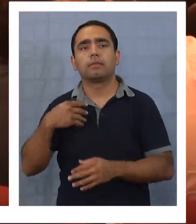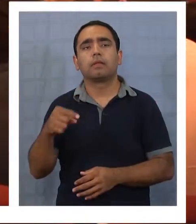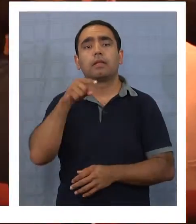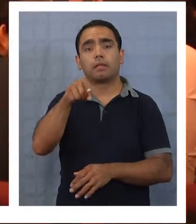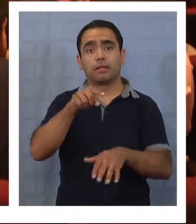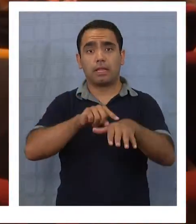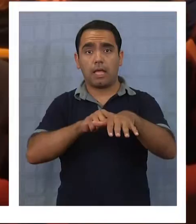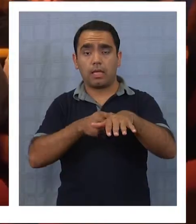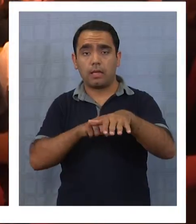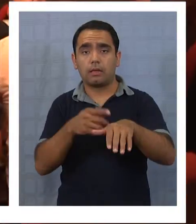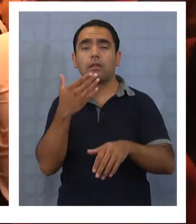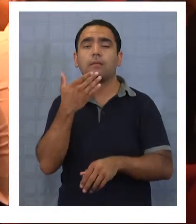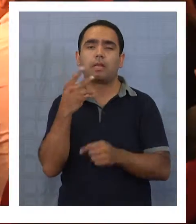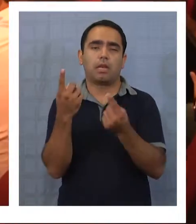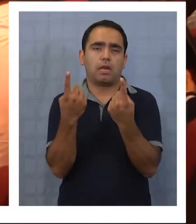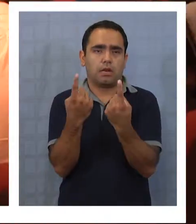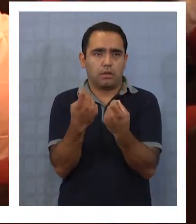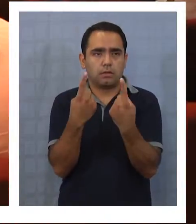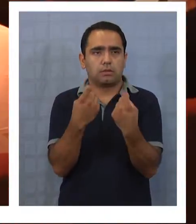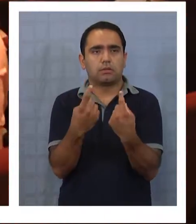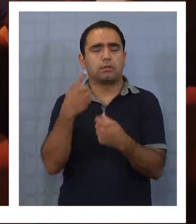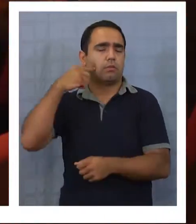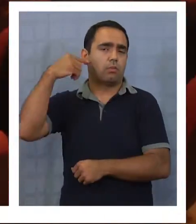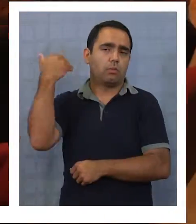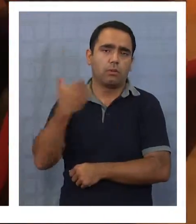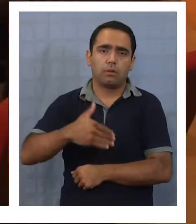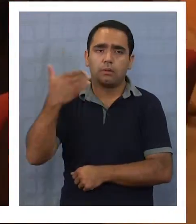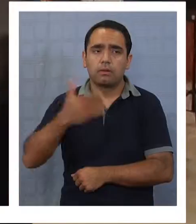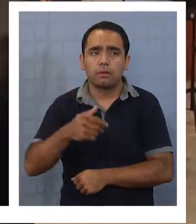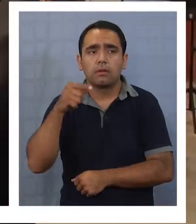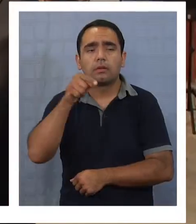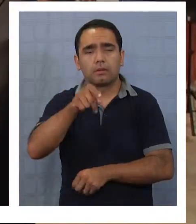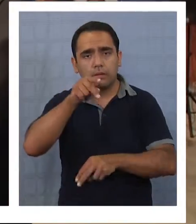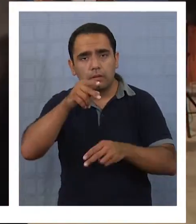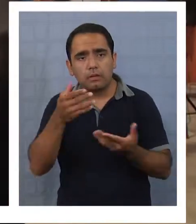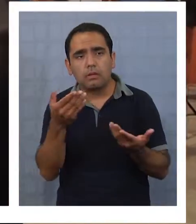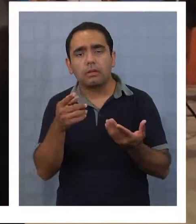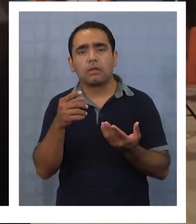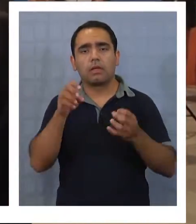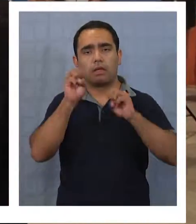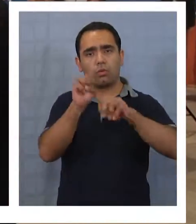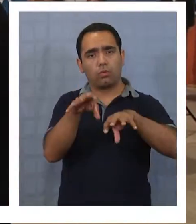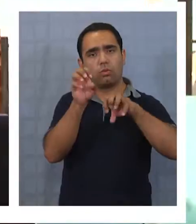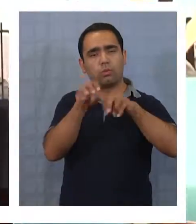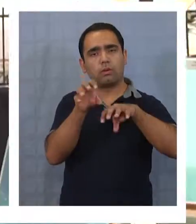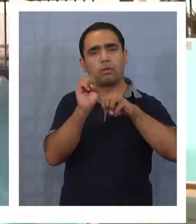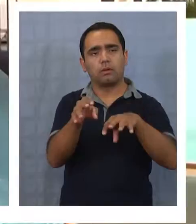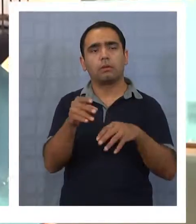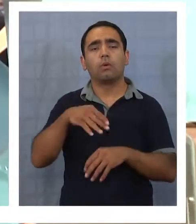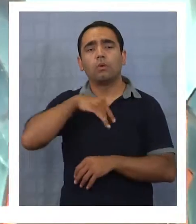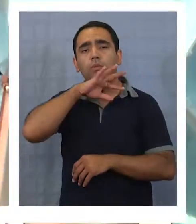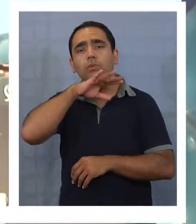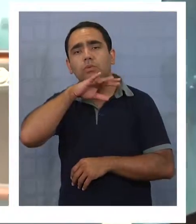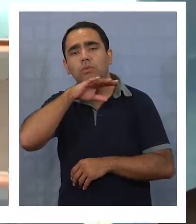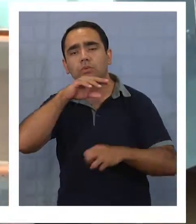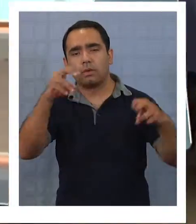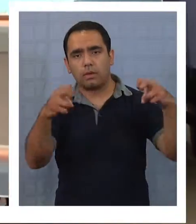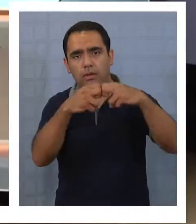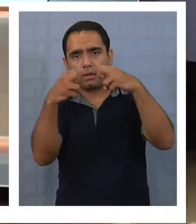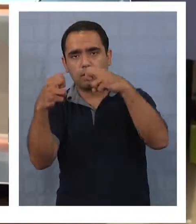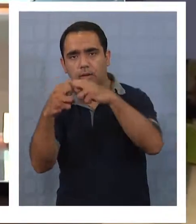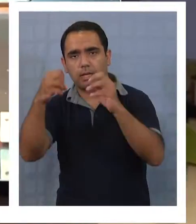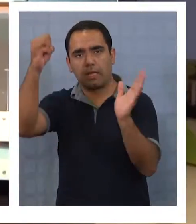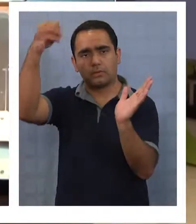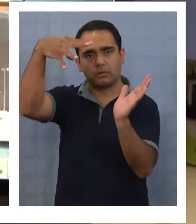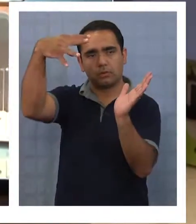Además, en el taller se planteó la necesidad indispensable de incorporar la educación en el uso de energía